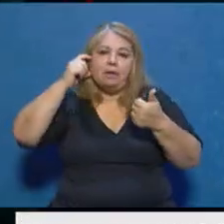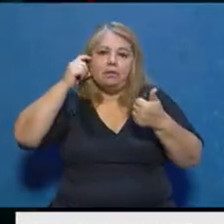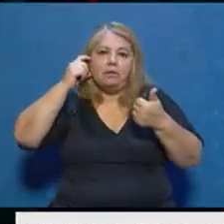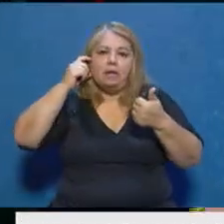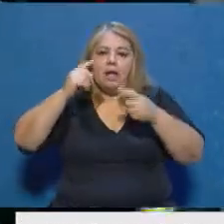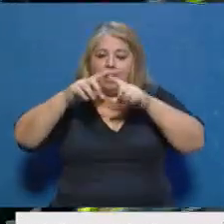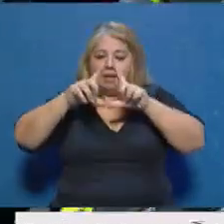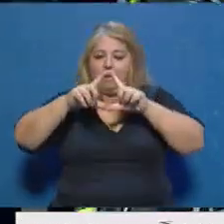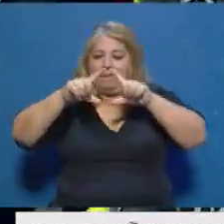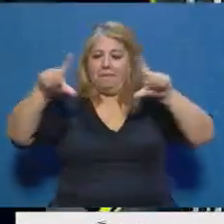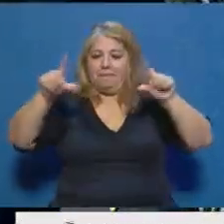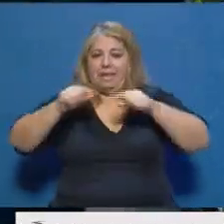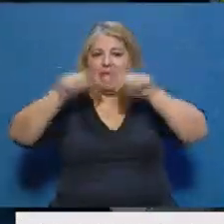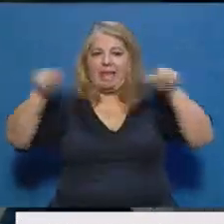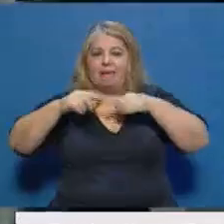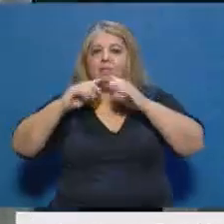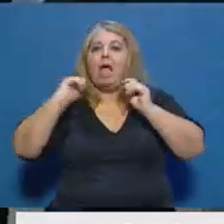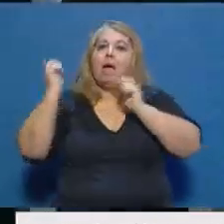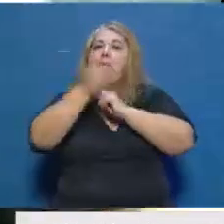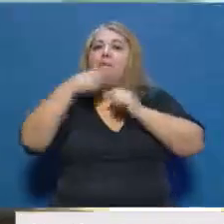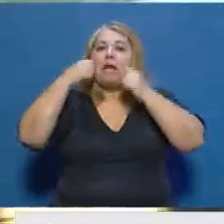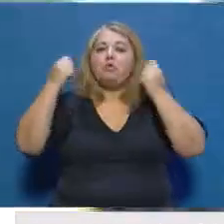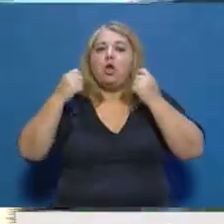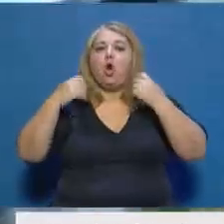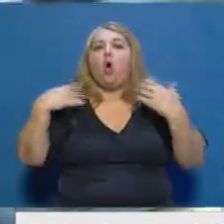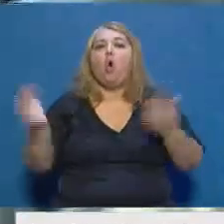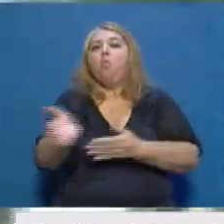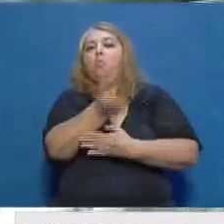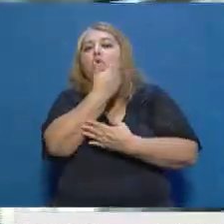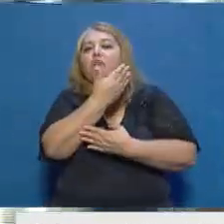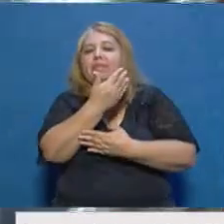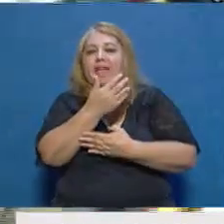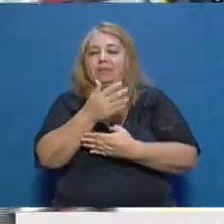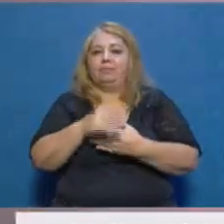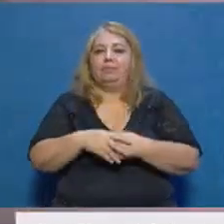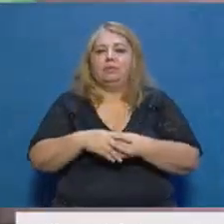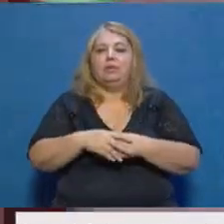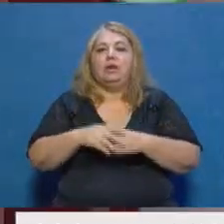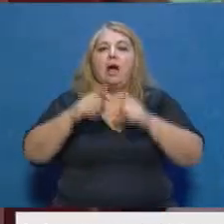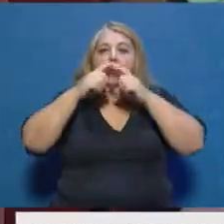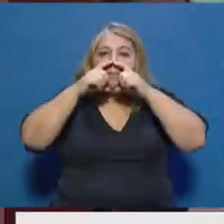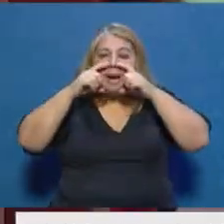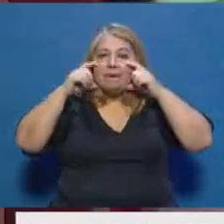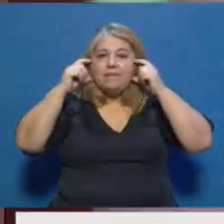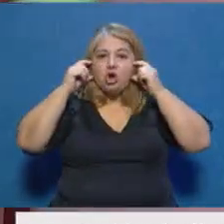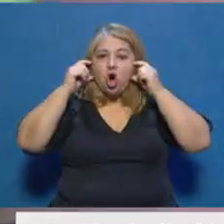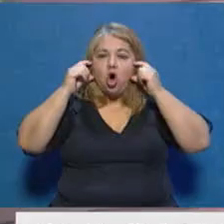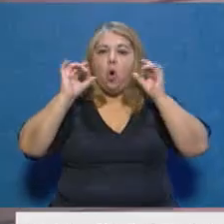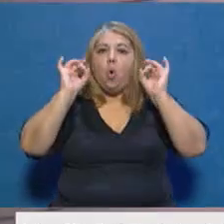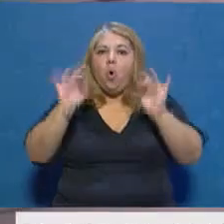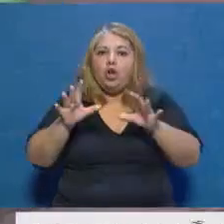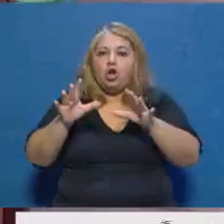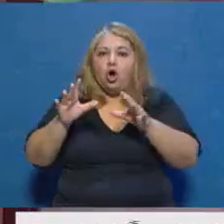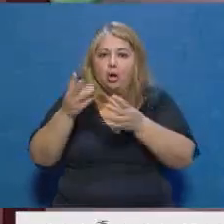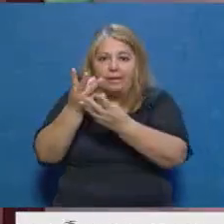bandana, pañuelos, bufandas o similares. Los barbijos sanitarios serán reservados